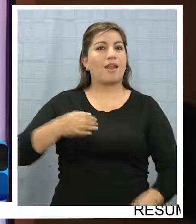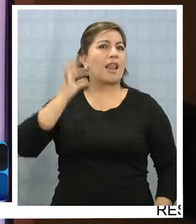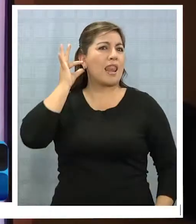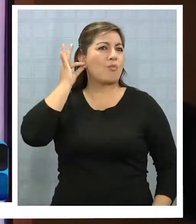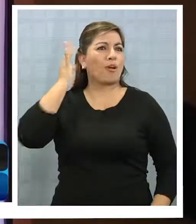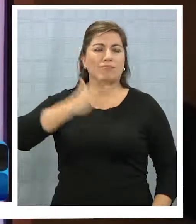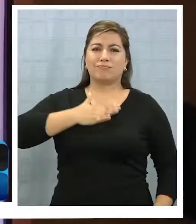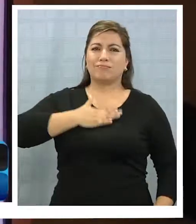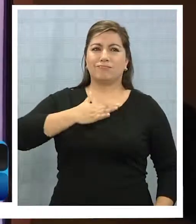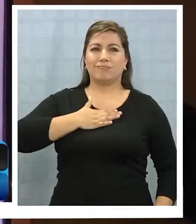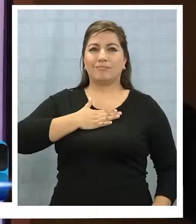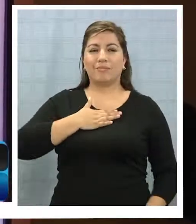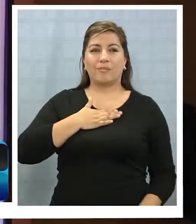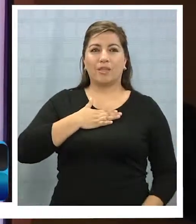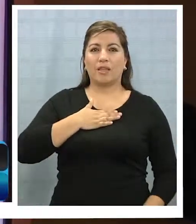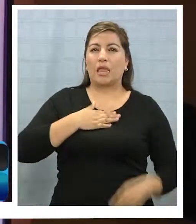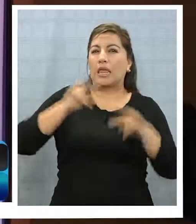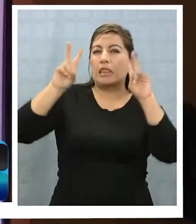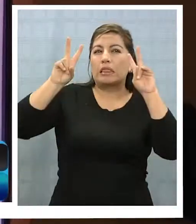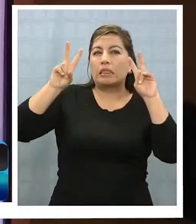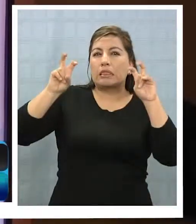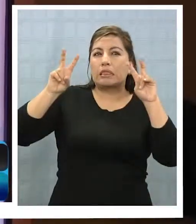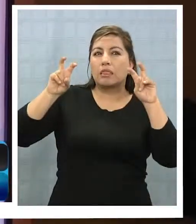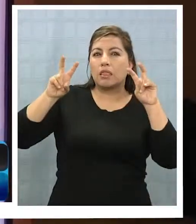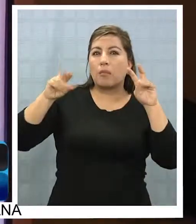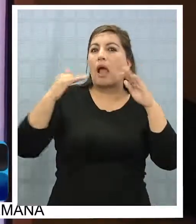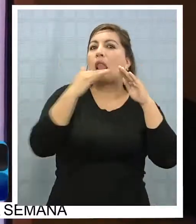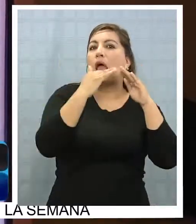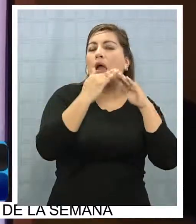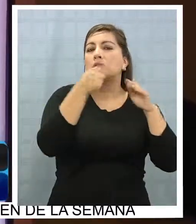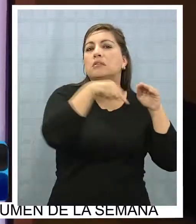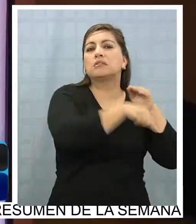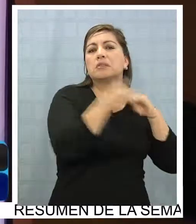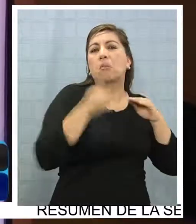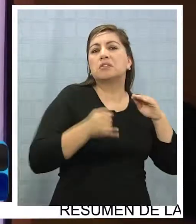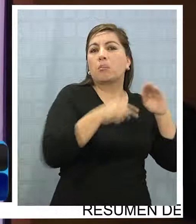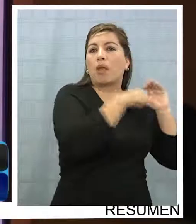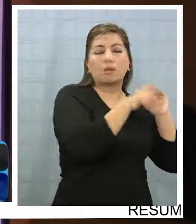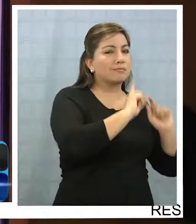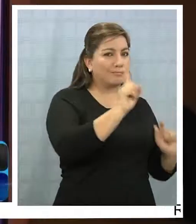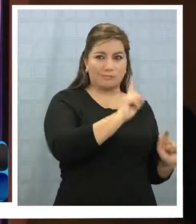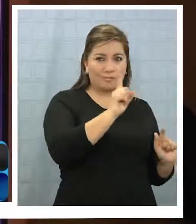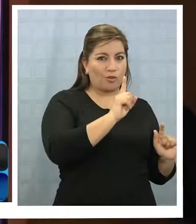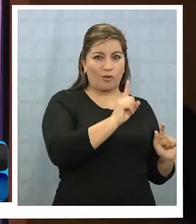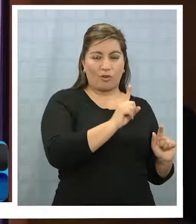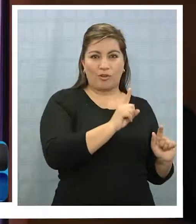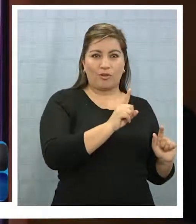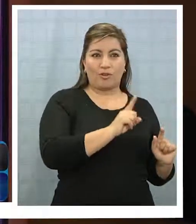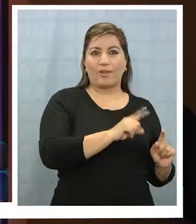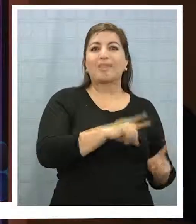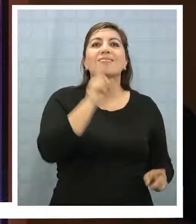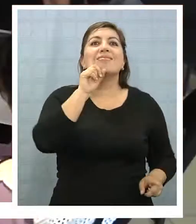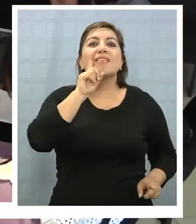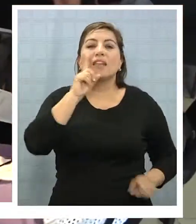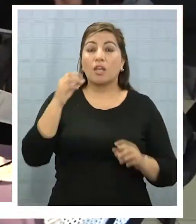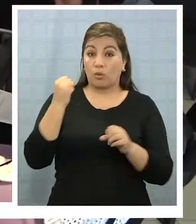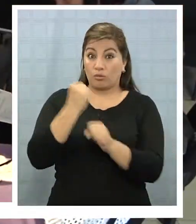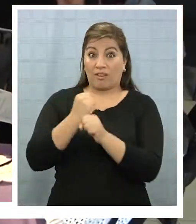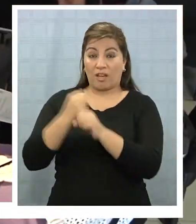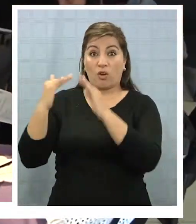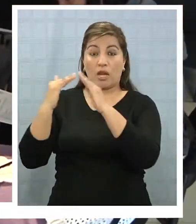sacarle un poco del tema de lo que es la casa a los hijos y darle la posibilidad de que puedan integrarse a un trabajo laboral remunerado.